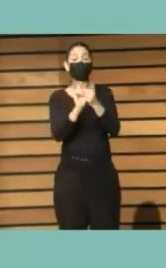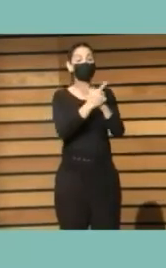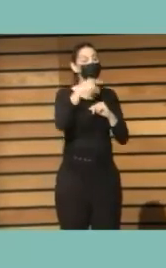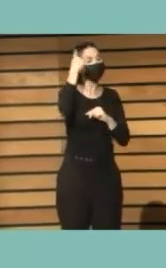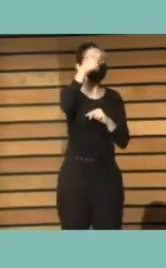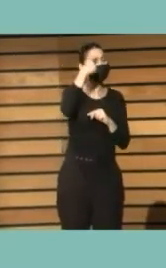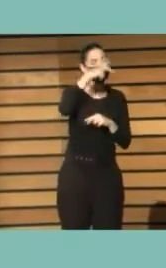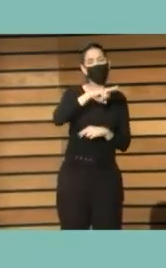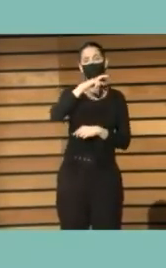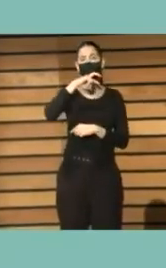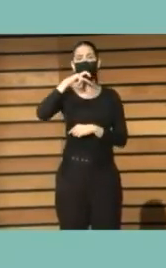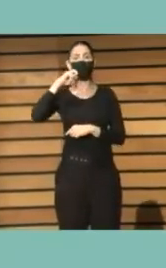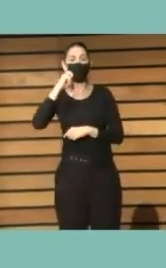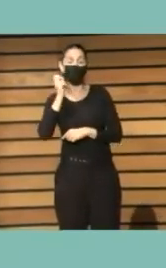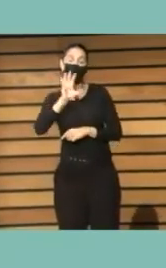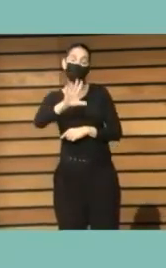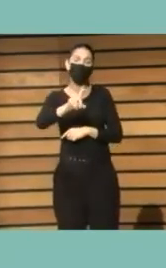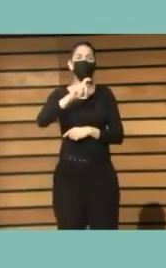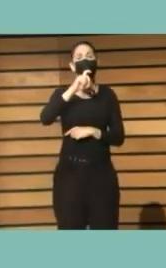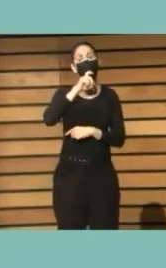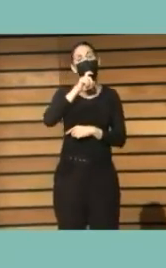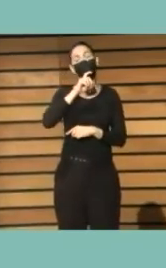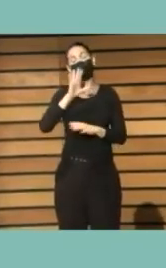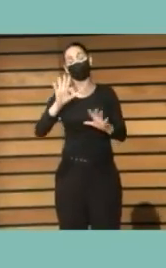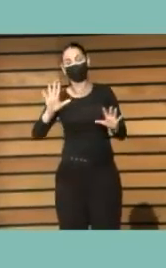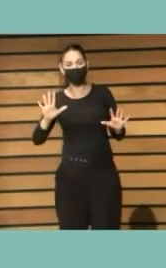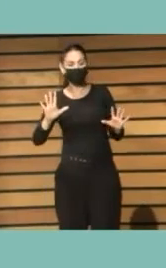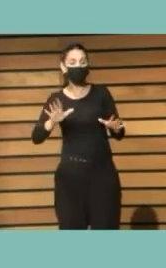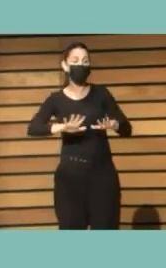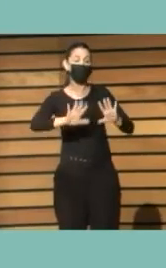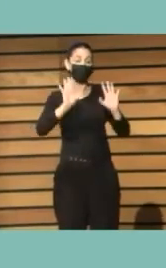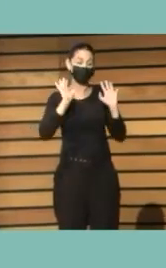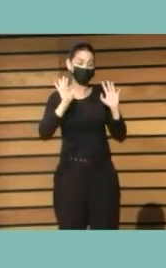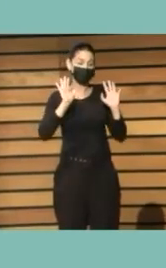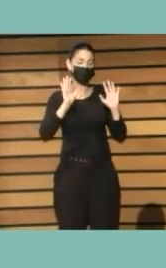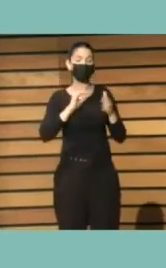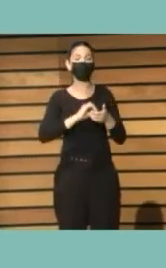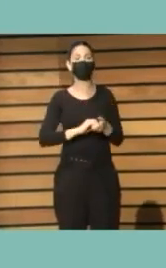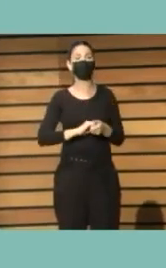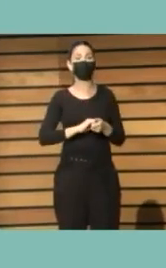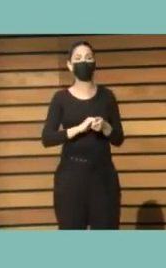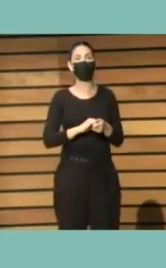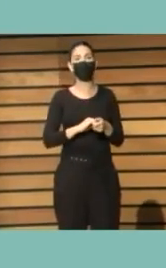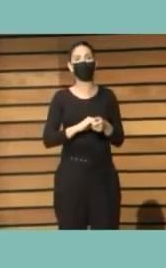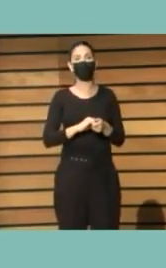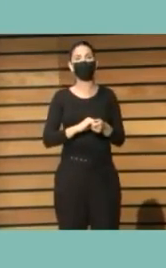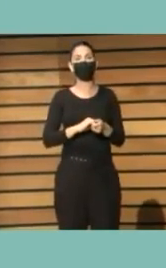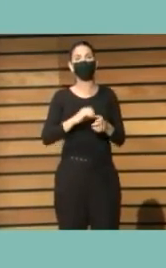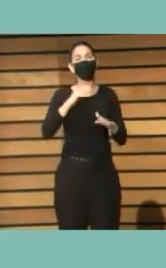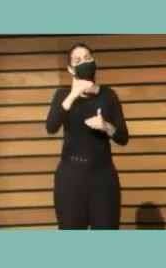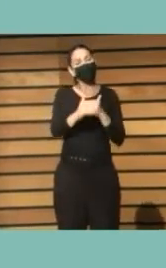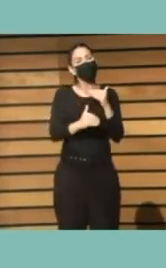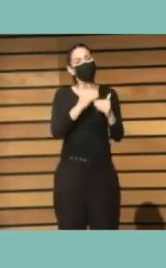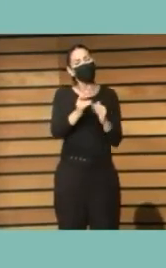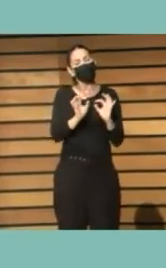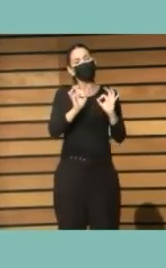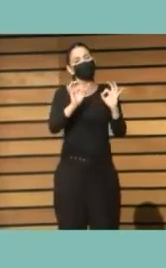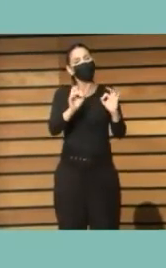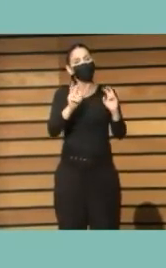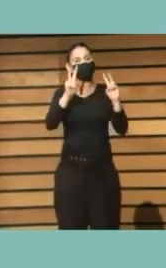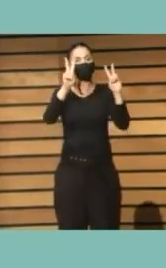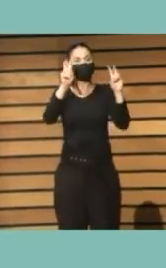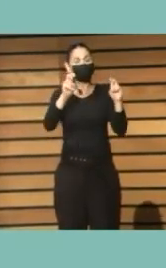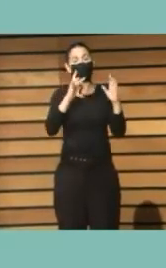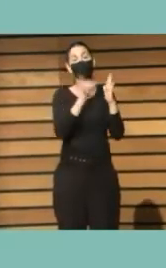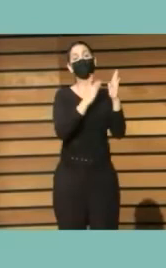mucho más complejo en principio pero en este digamos proceso específico de introducción de la